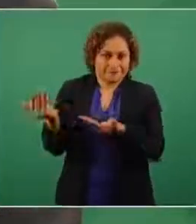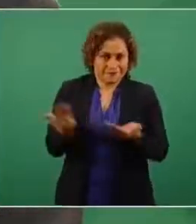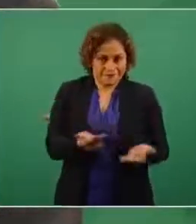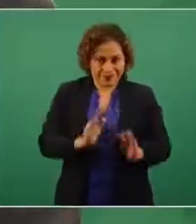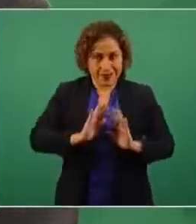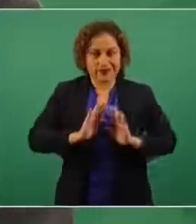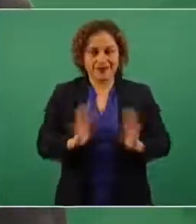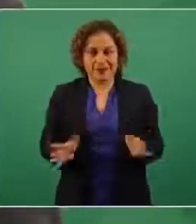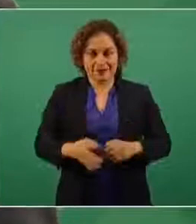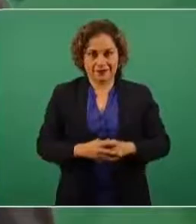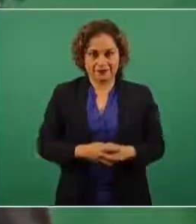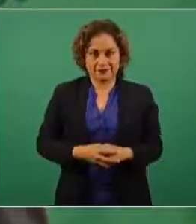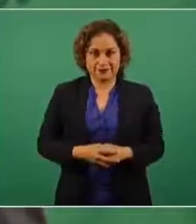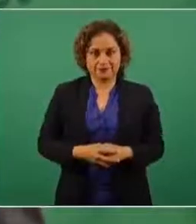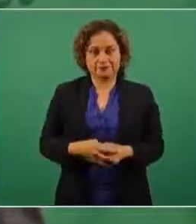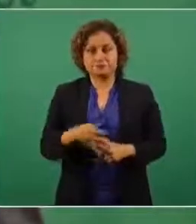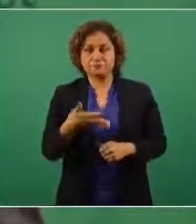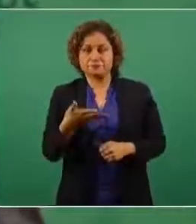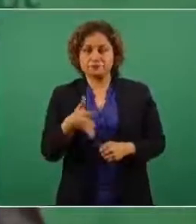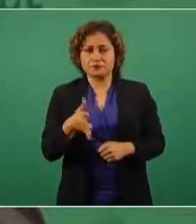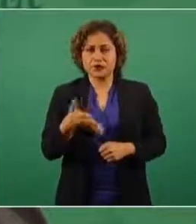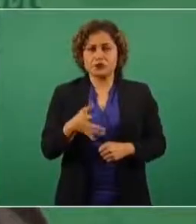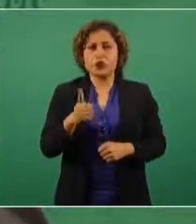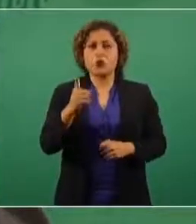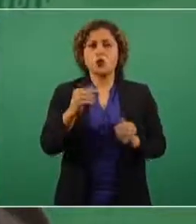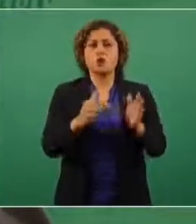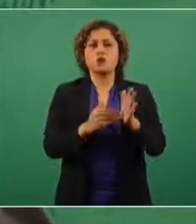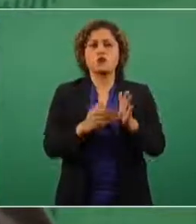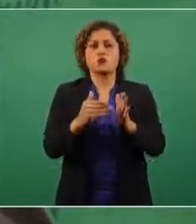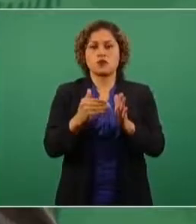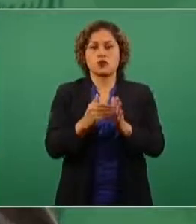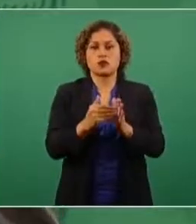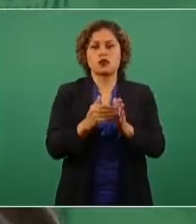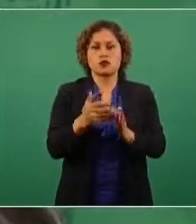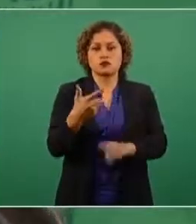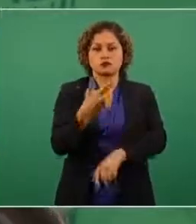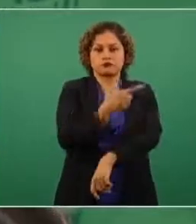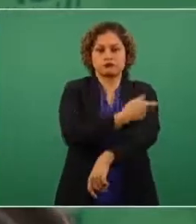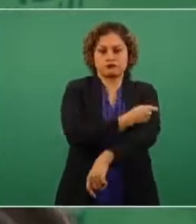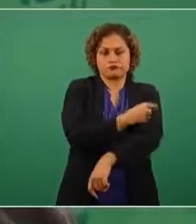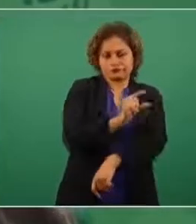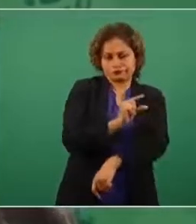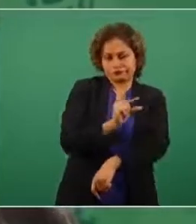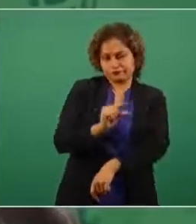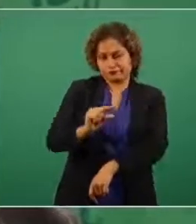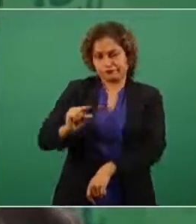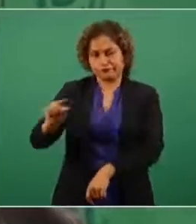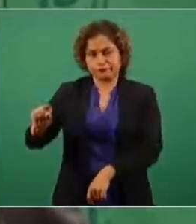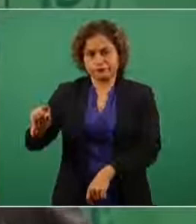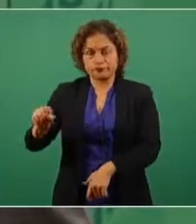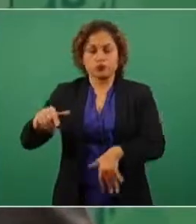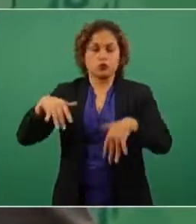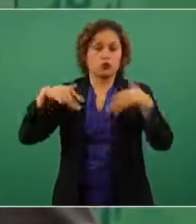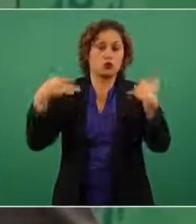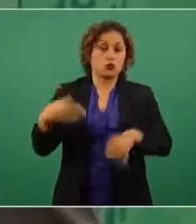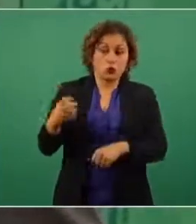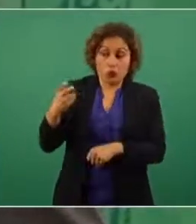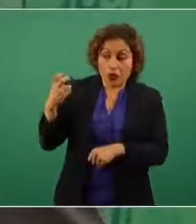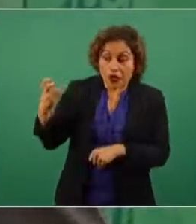Cerca de un millón de dosis, esto es muy buena noticia,